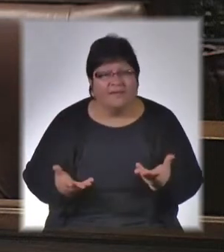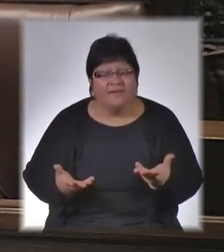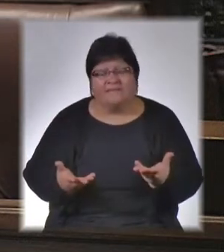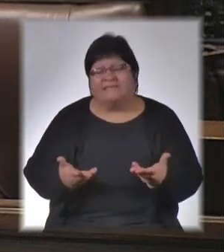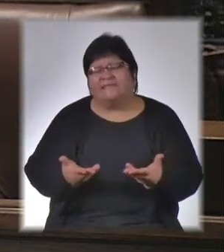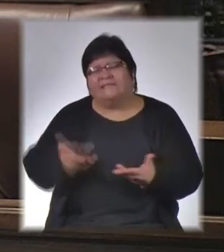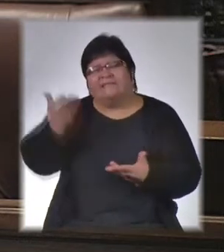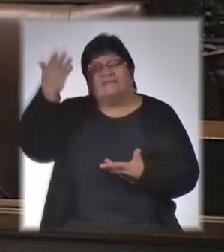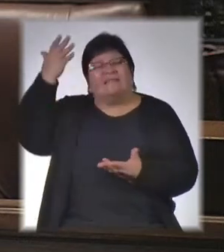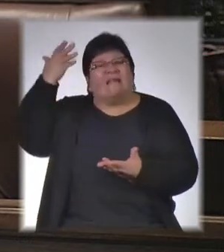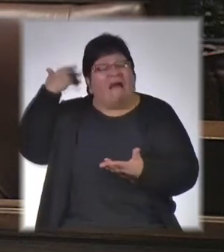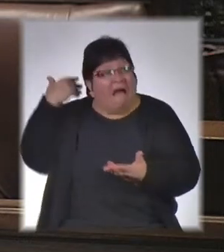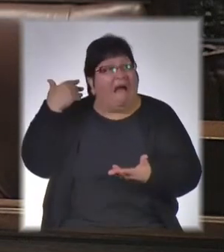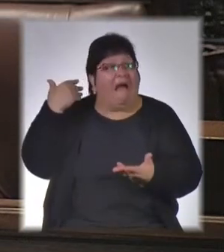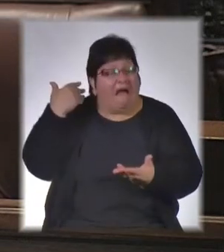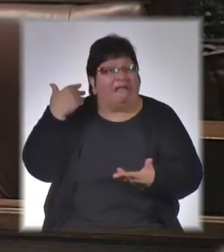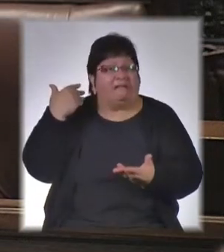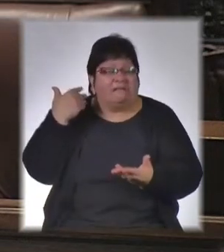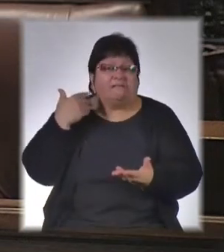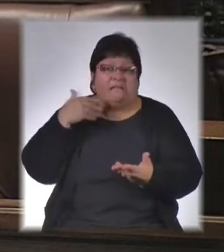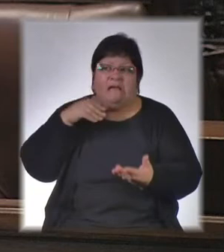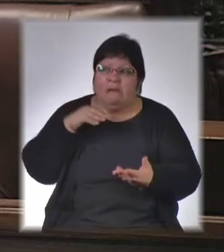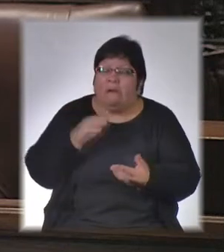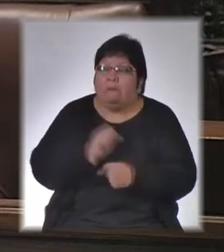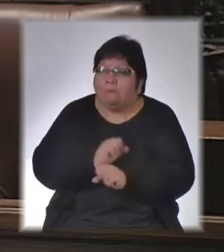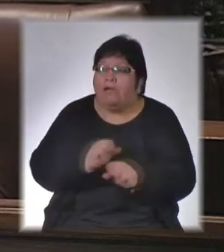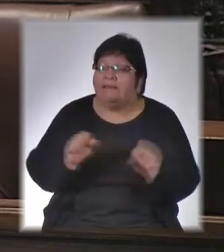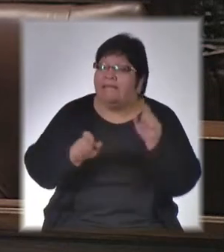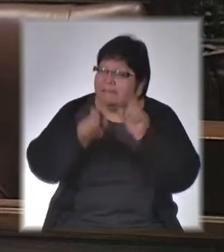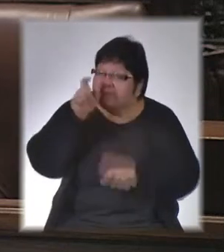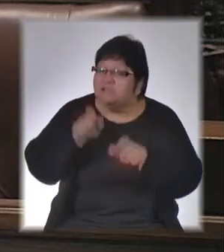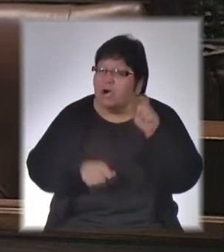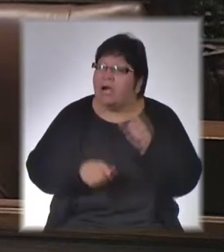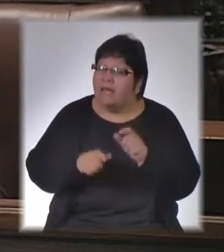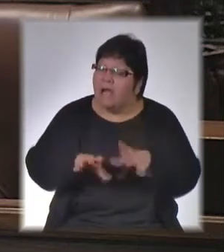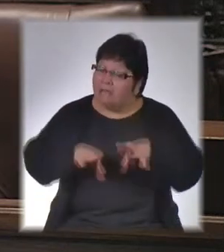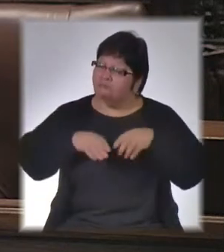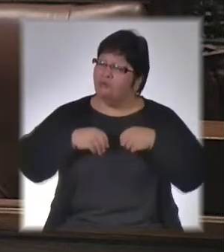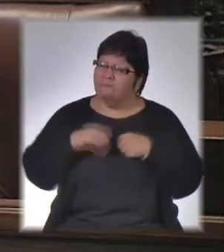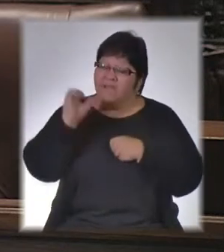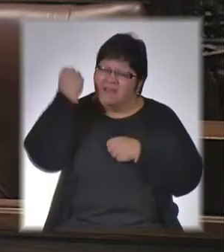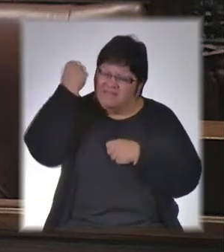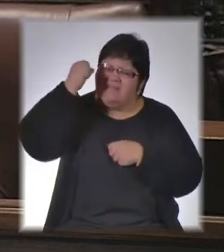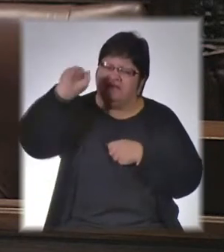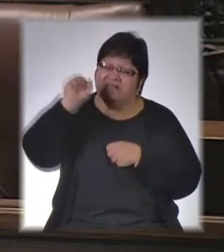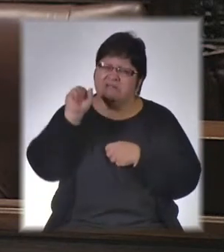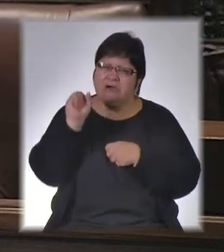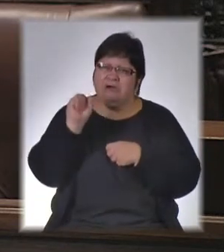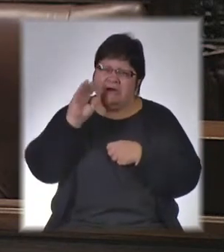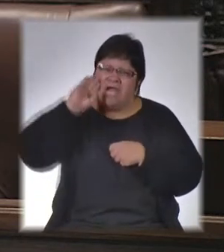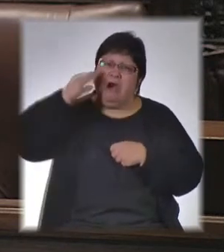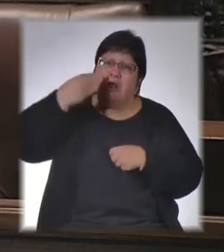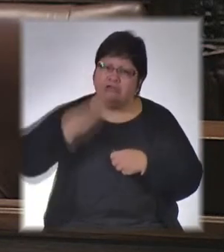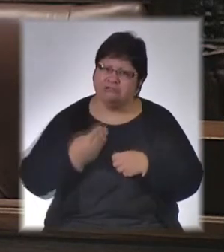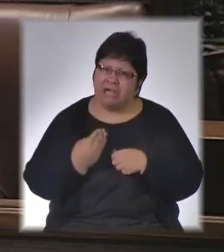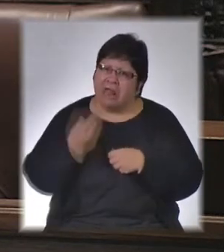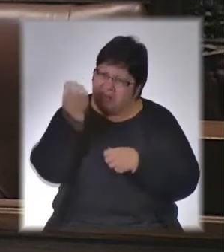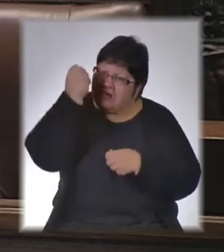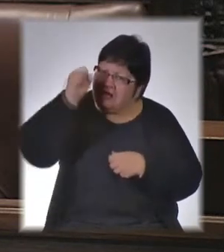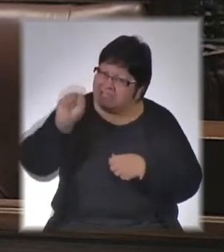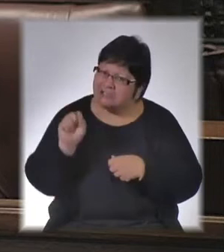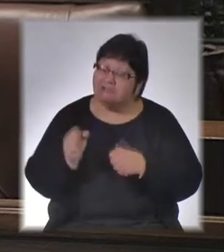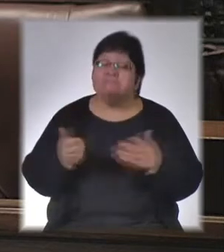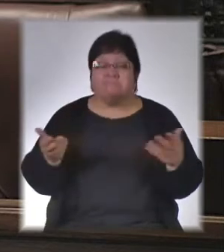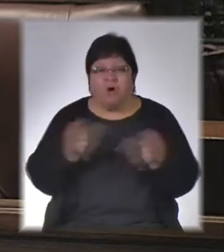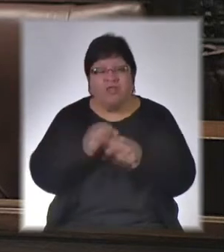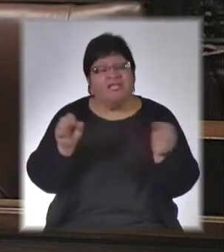la dignidad en su momento de reconocer y asumir sus delitos, al presente ya estarían libres. Se dice que hay que dar vuelta la página